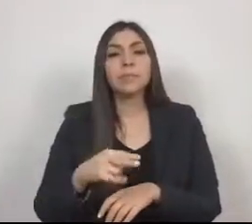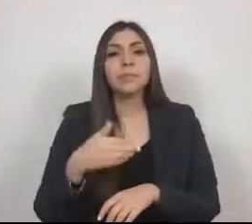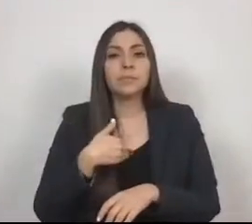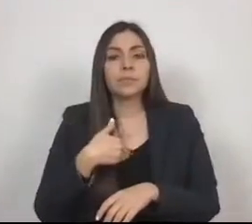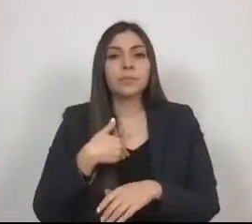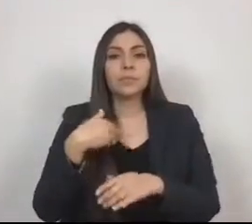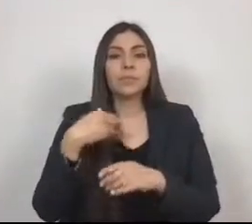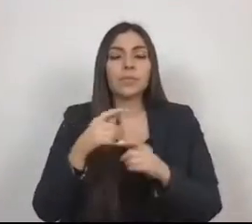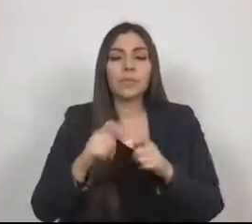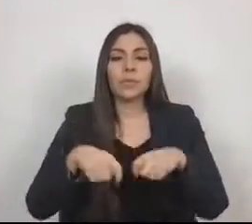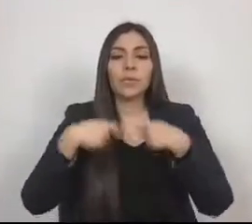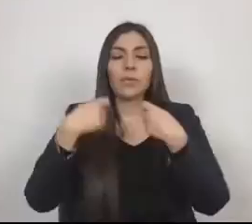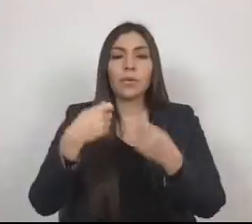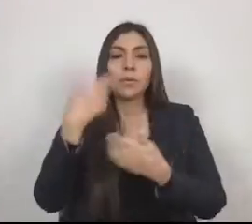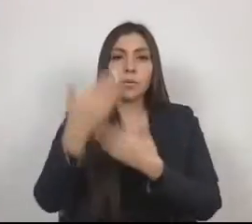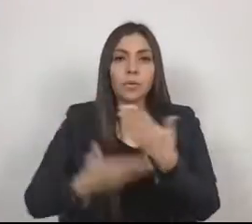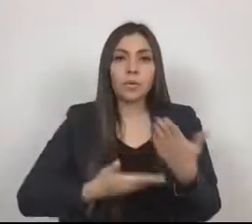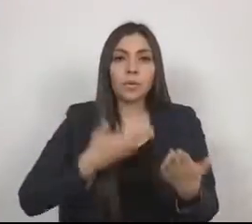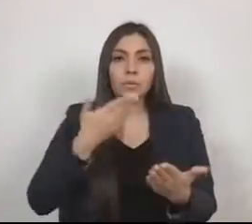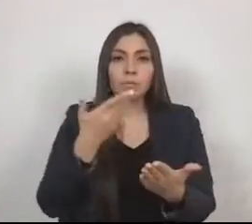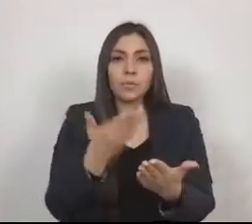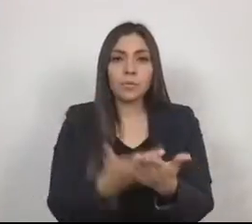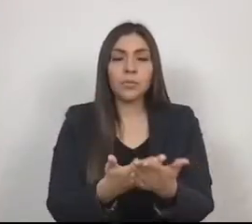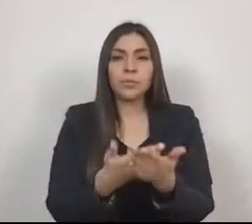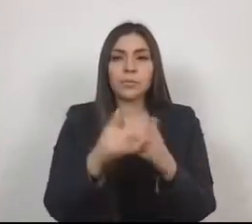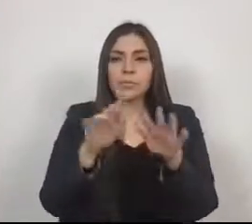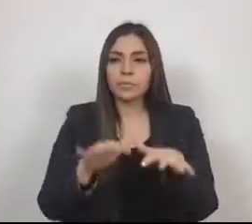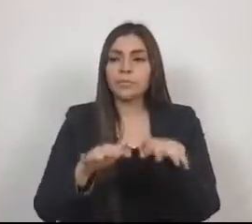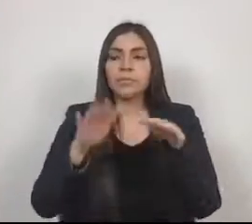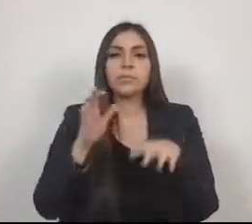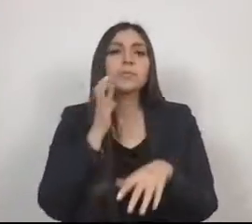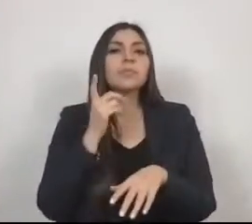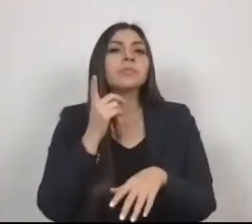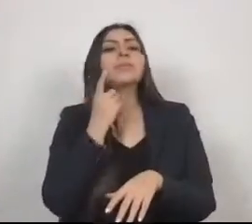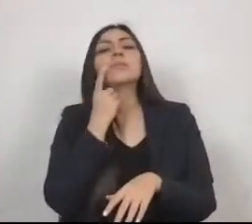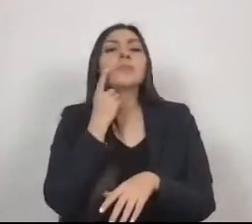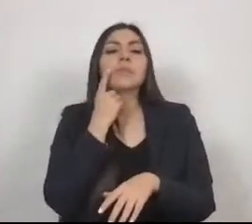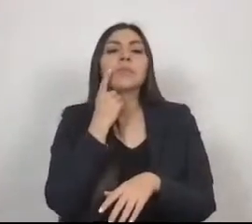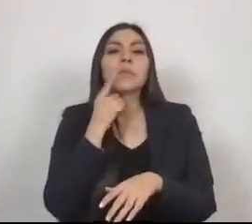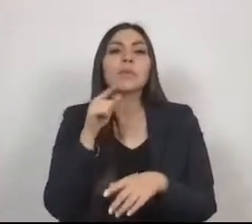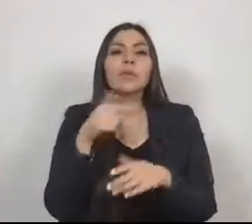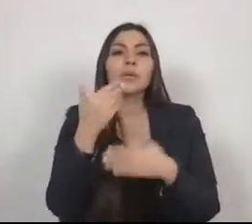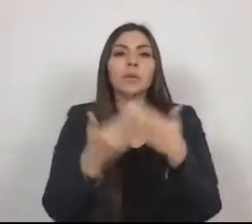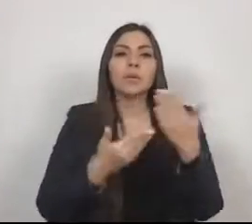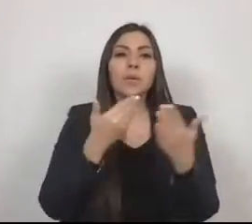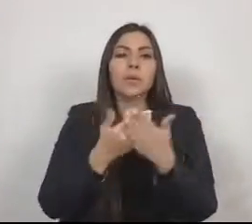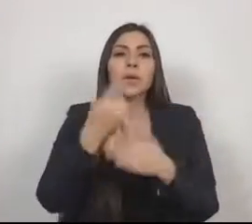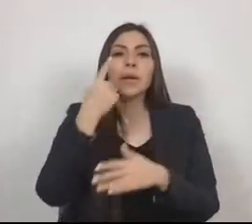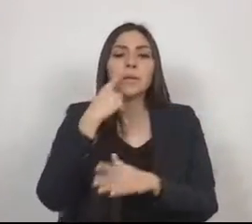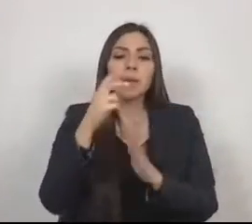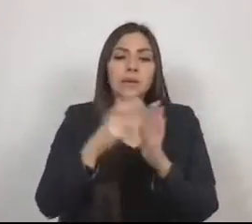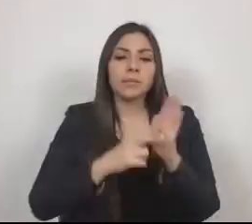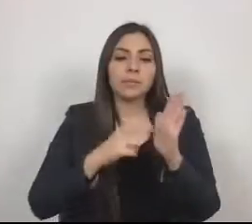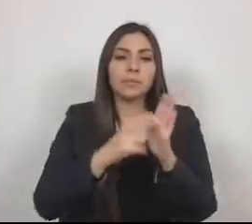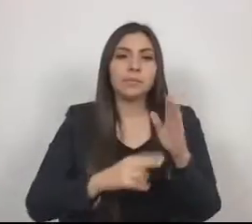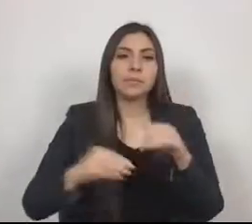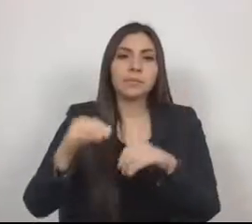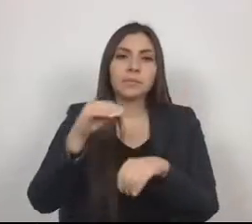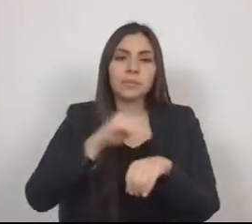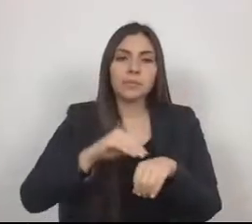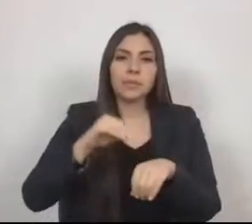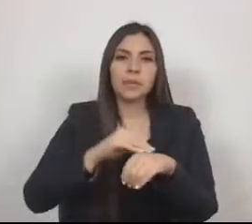consideración de esta honorable soberanía, iniciativa con proyecto de decreto por el que se reforman y adicionan diversas